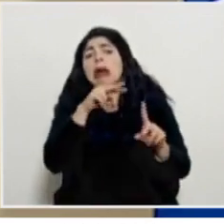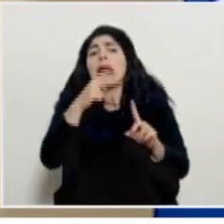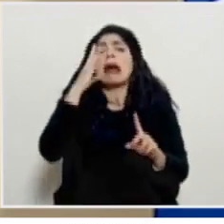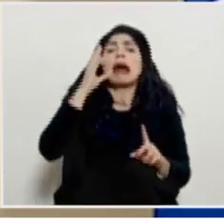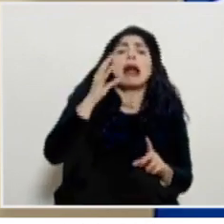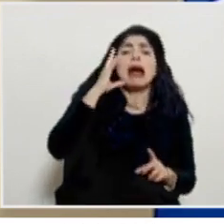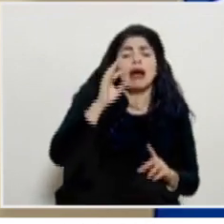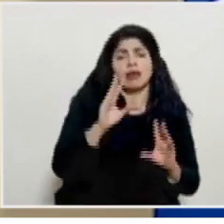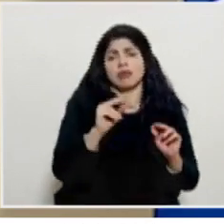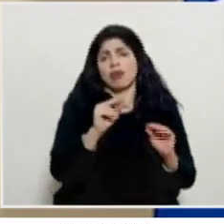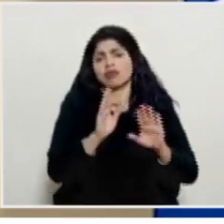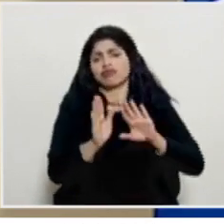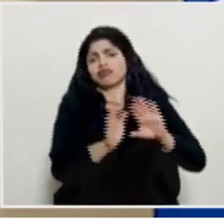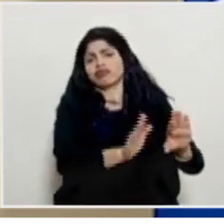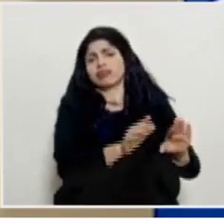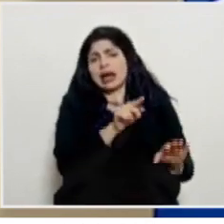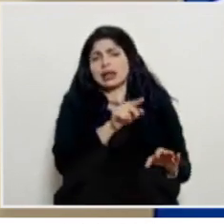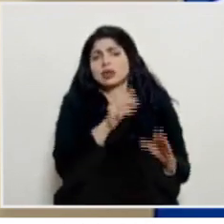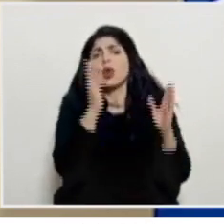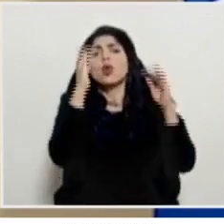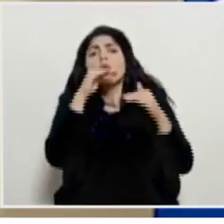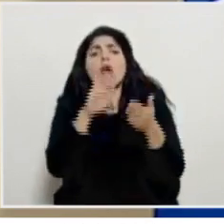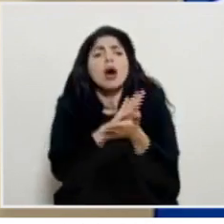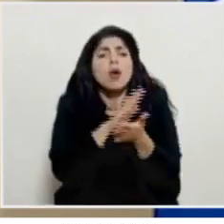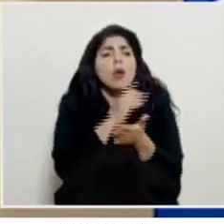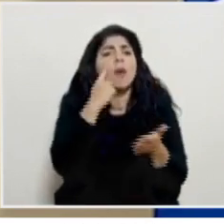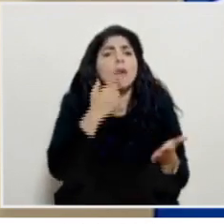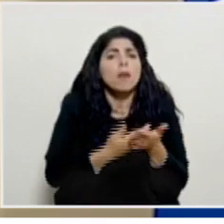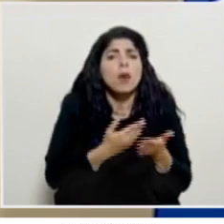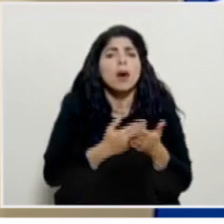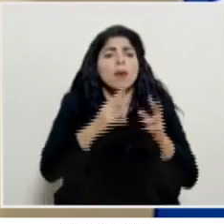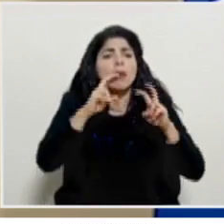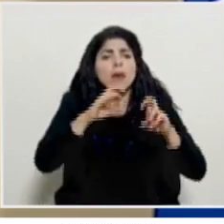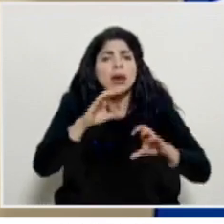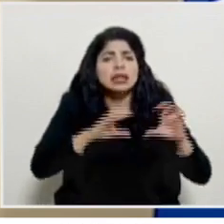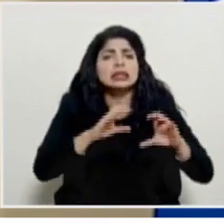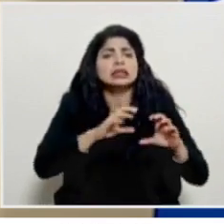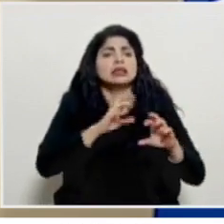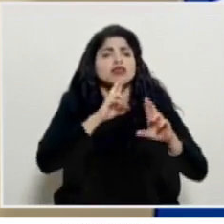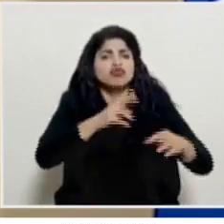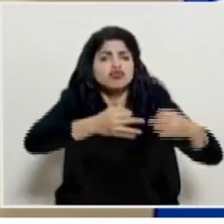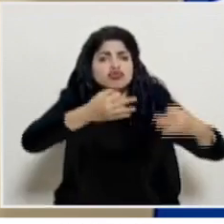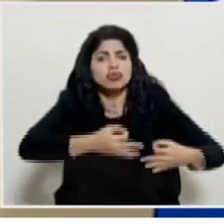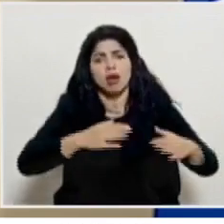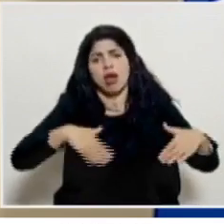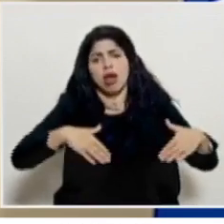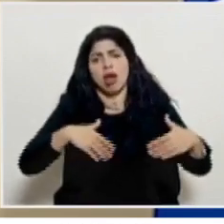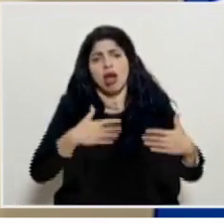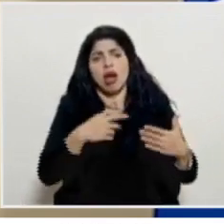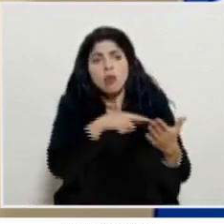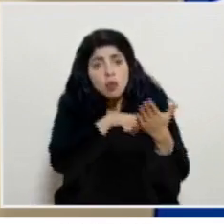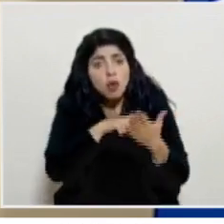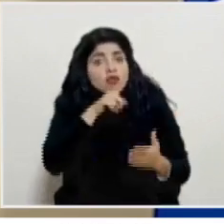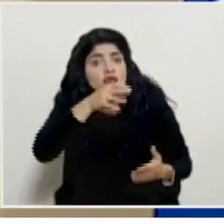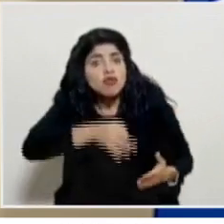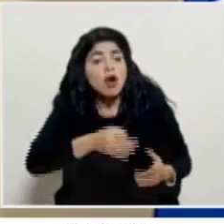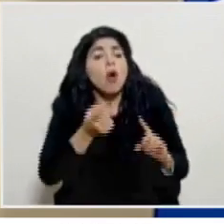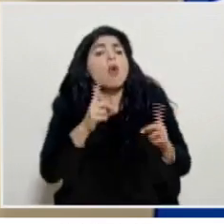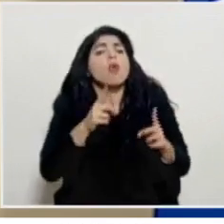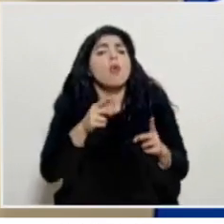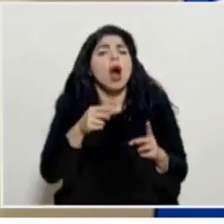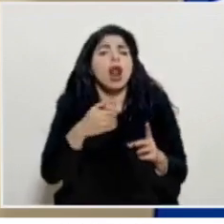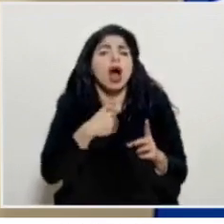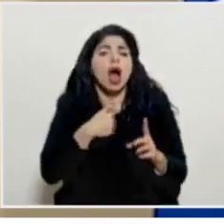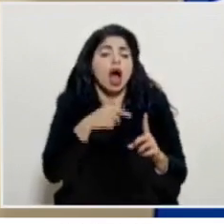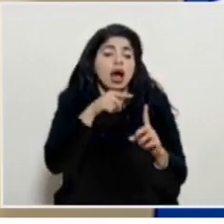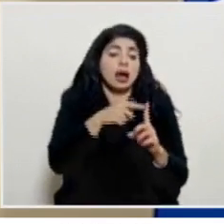que no están debidamente documentadas con análisis que sean concluyentes que indiquen verdaderamente cuál es la relación